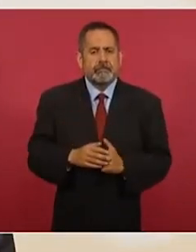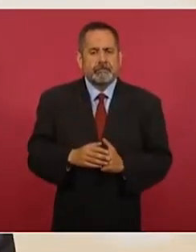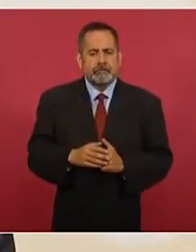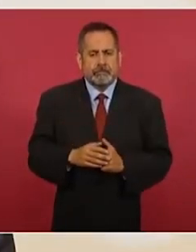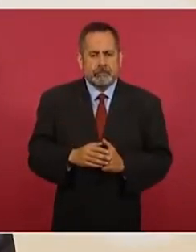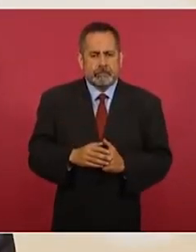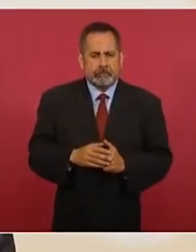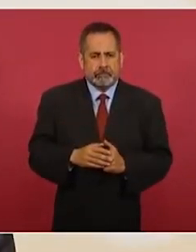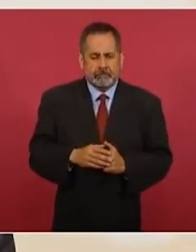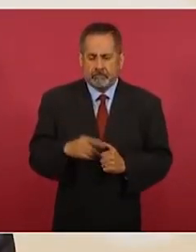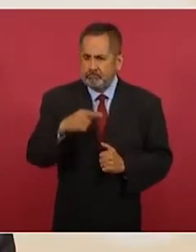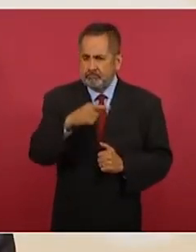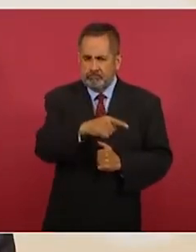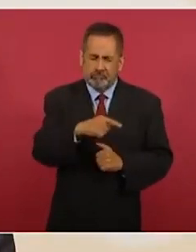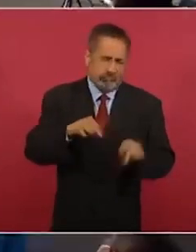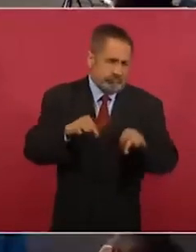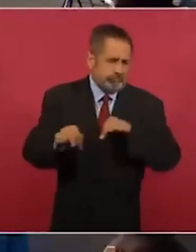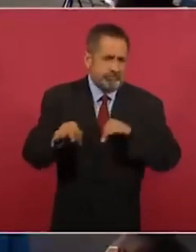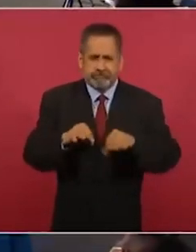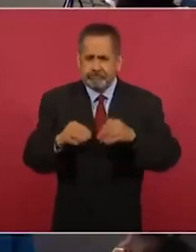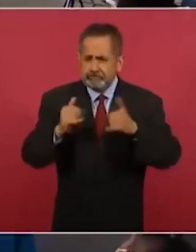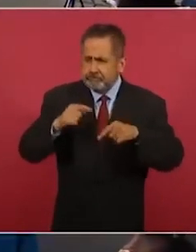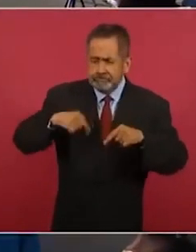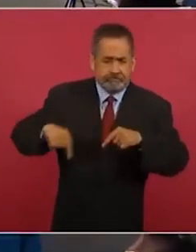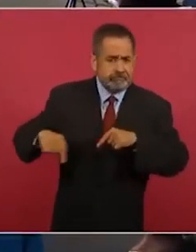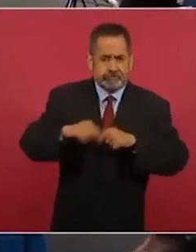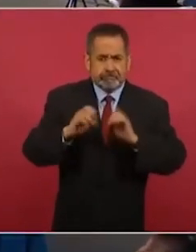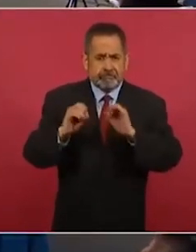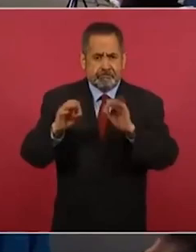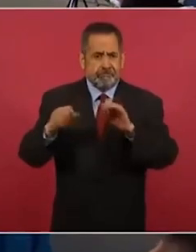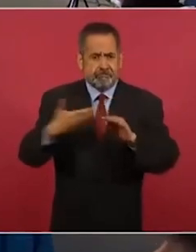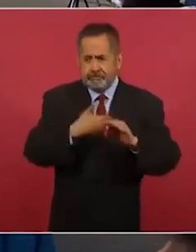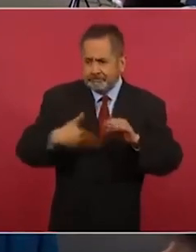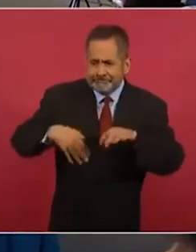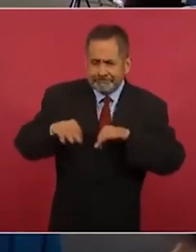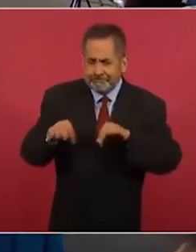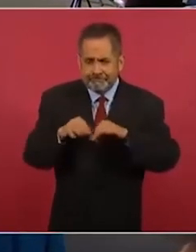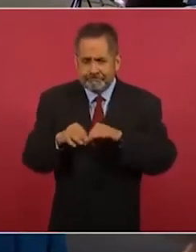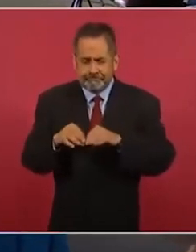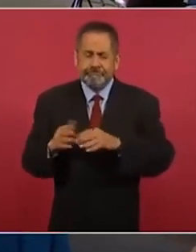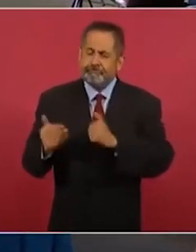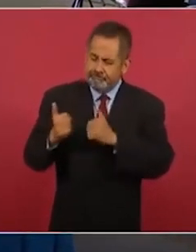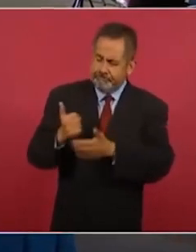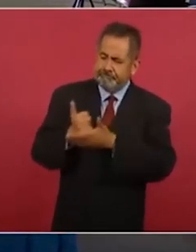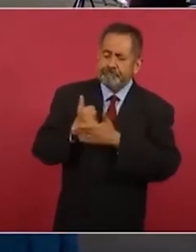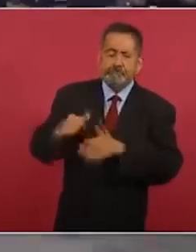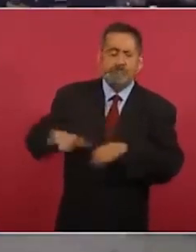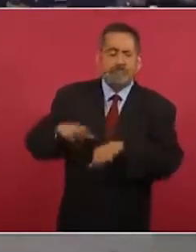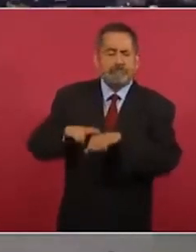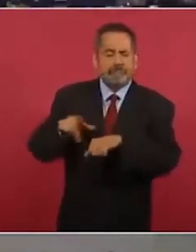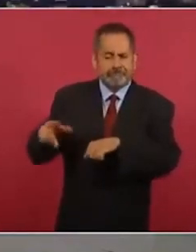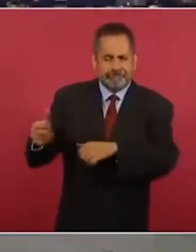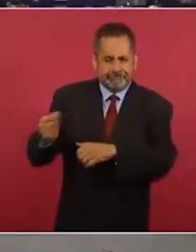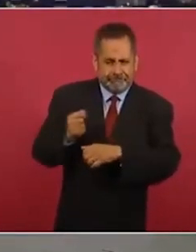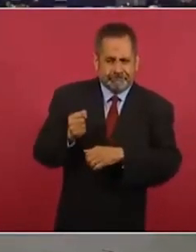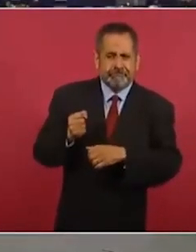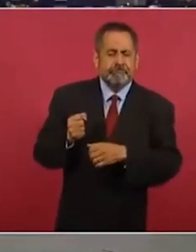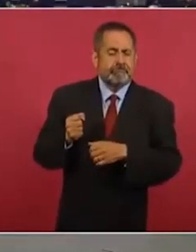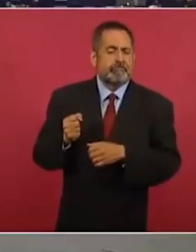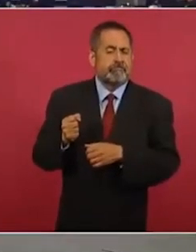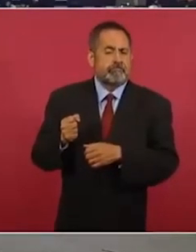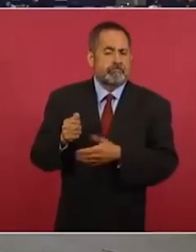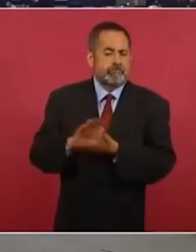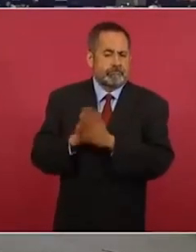porque es mucho el trabajo, tengo que estar atendiendo varios